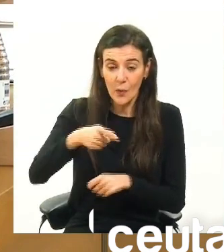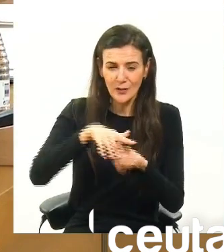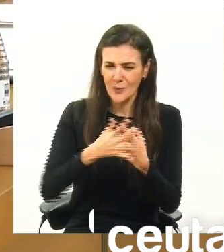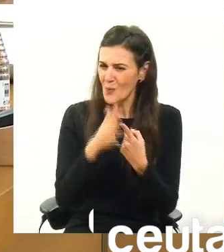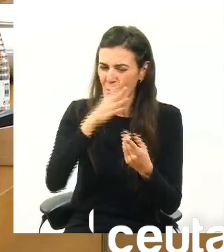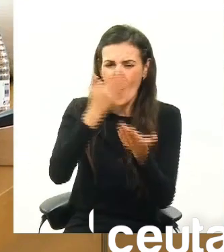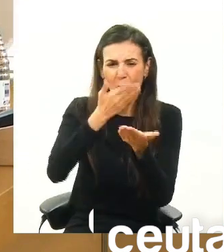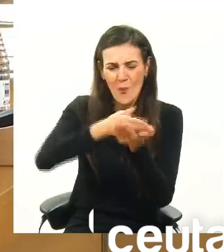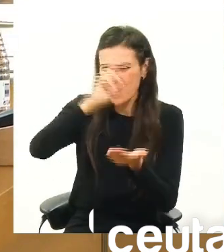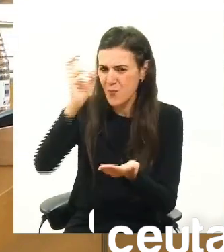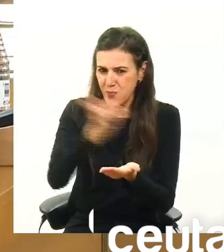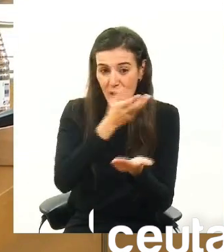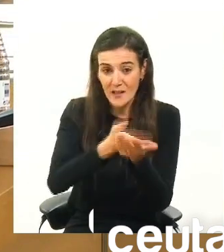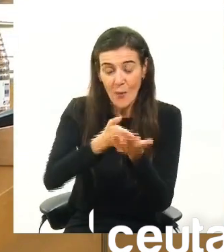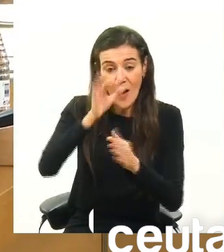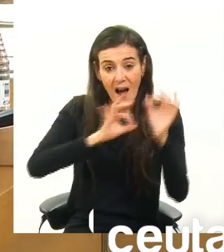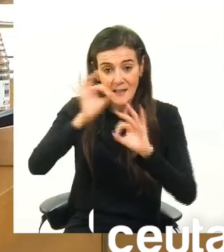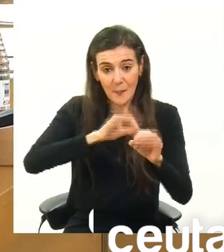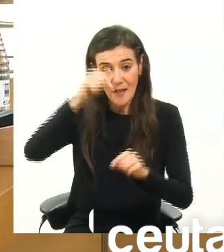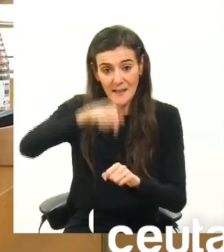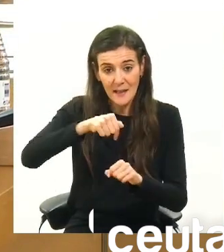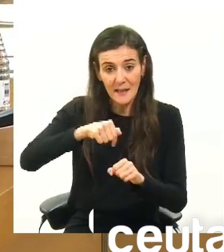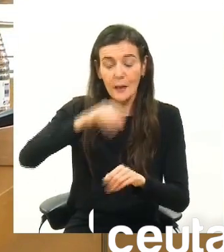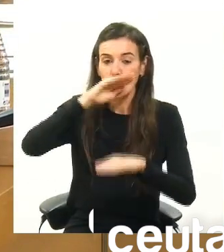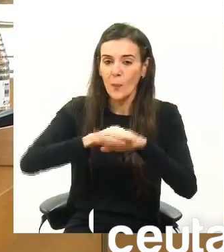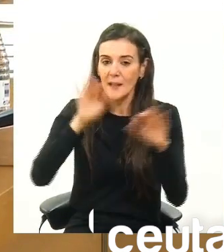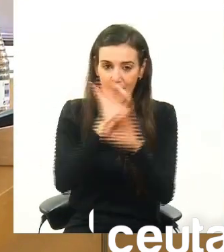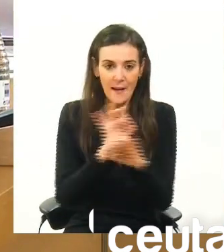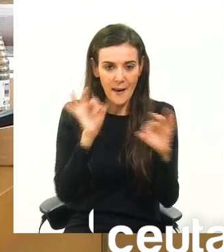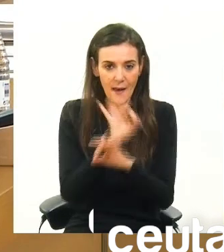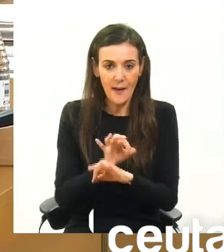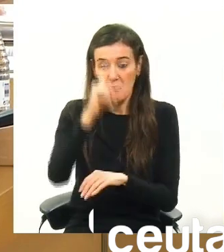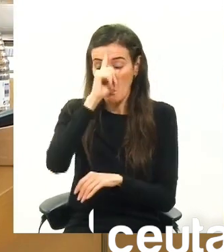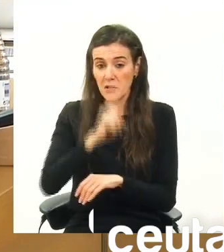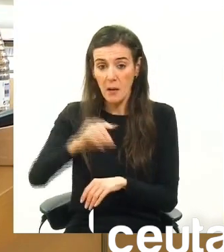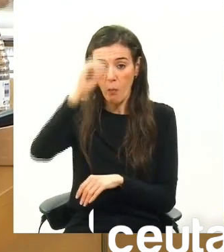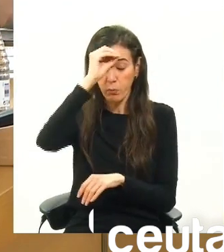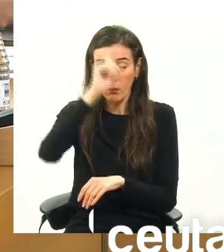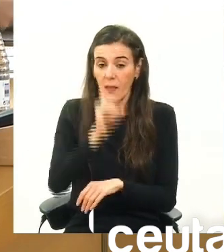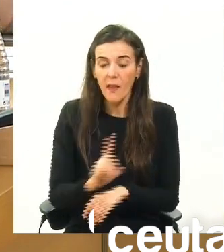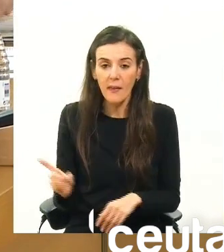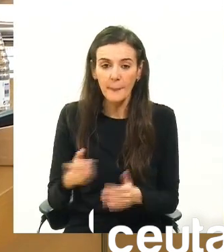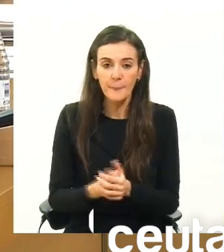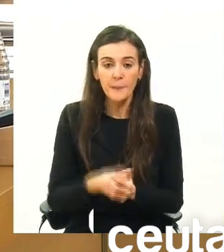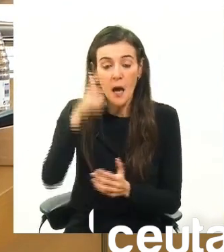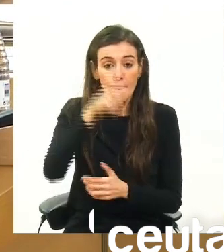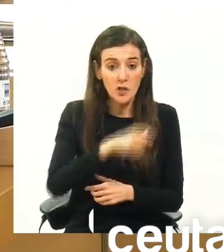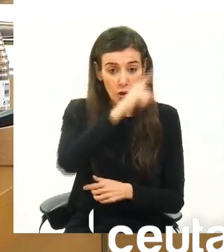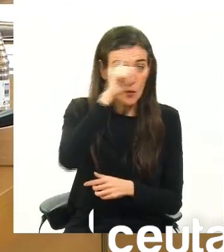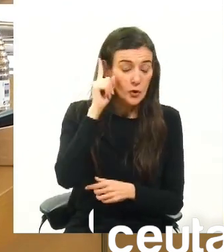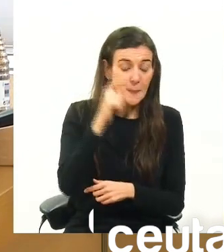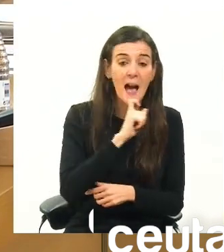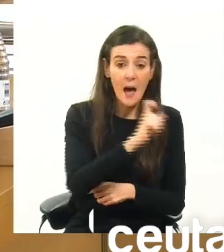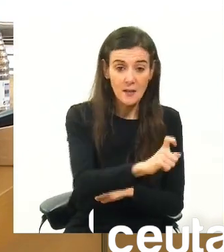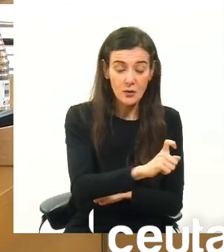tantísimas propuestas que se aprueban en esta Asamblea, no se ha cumplido, no se sabe nada. El señor Rontomé comunicó